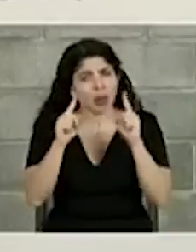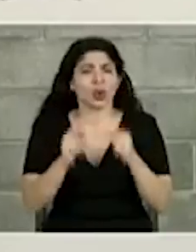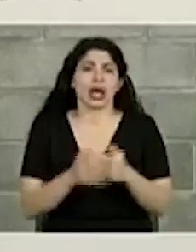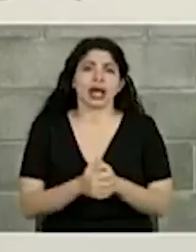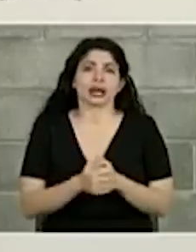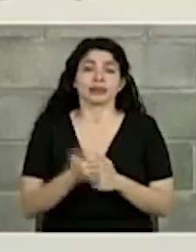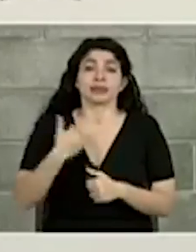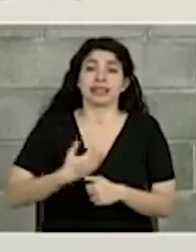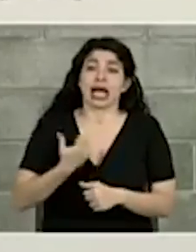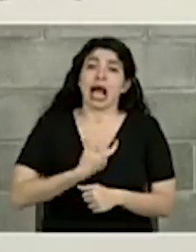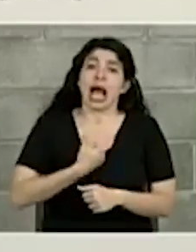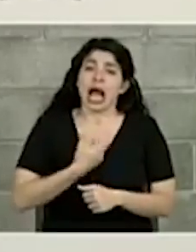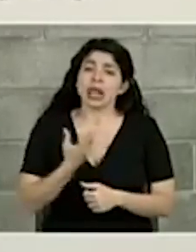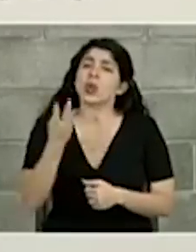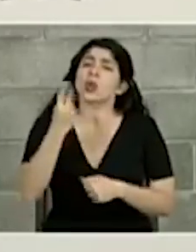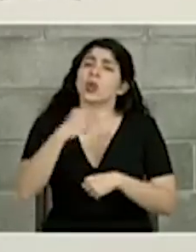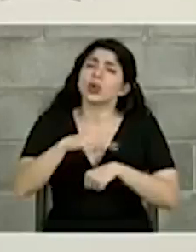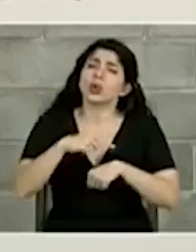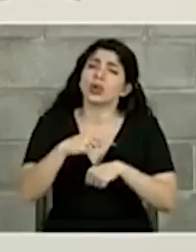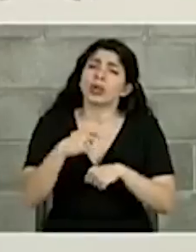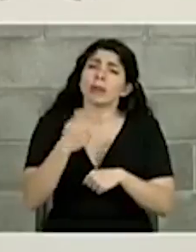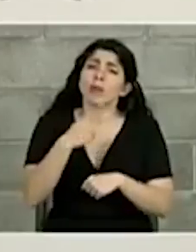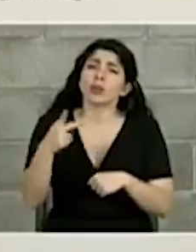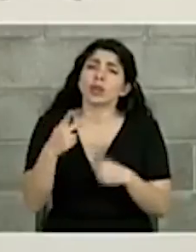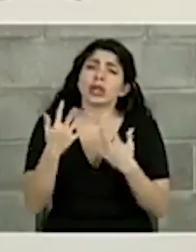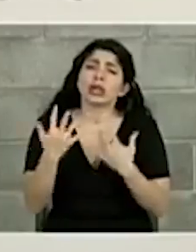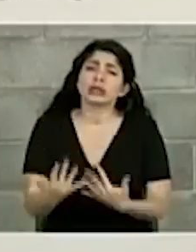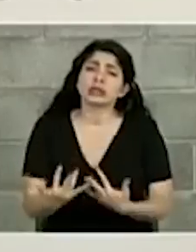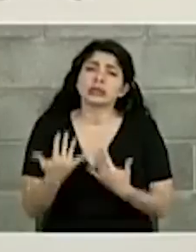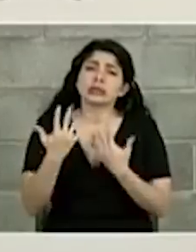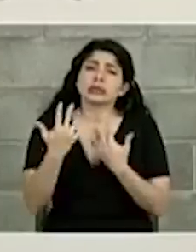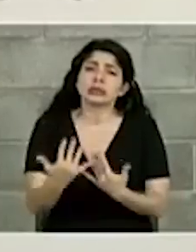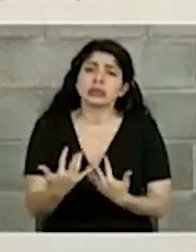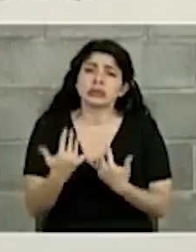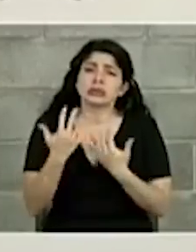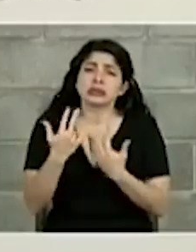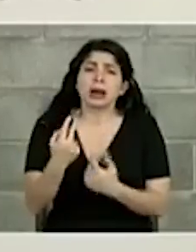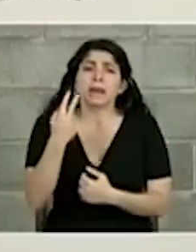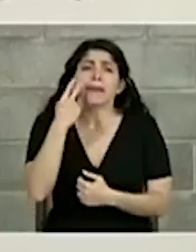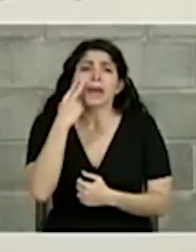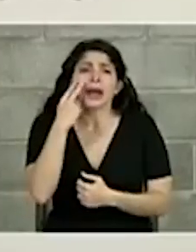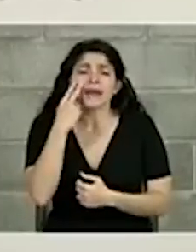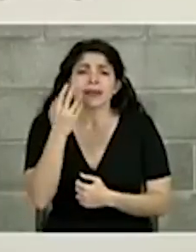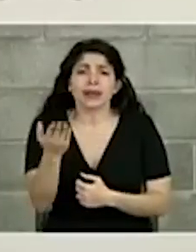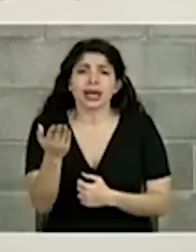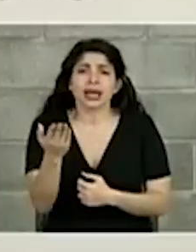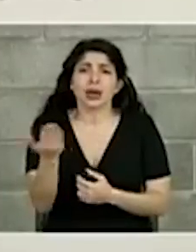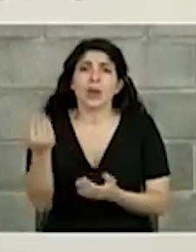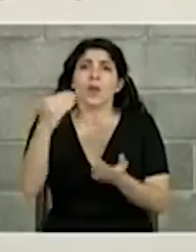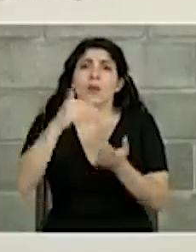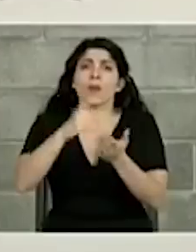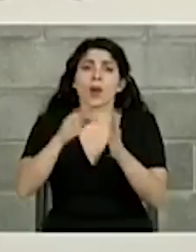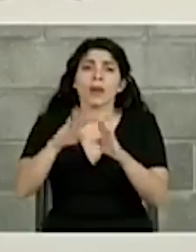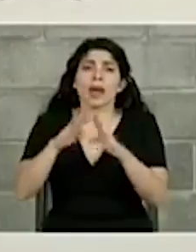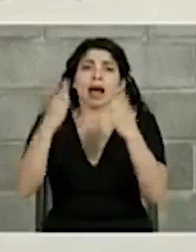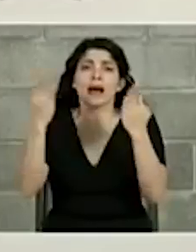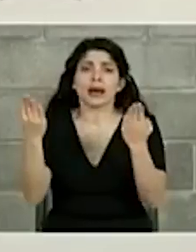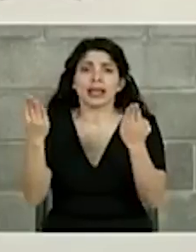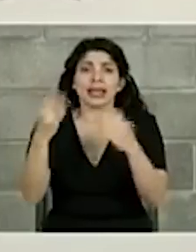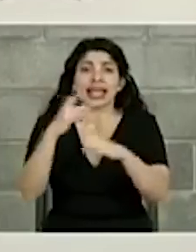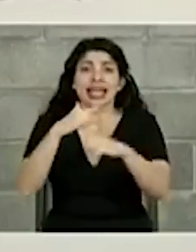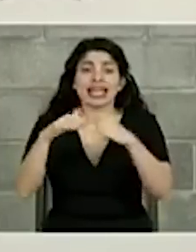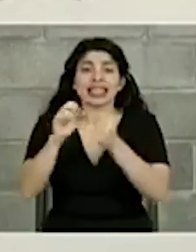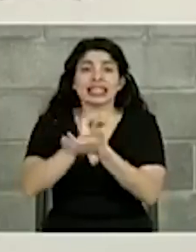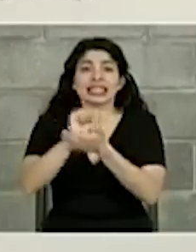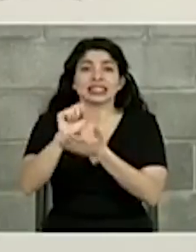Señor Alcalde, ¿cuánto tiempo esperó Punta Arenas para haber reabierto la